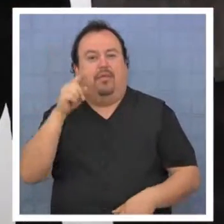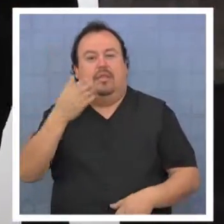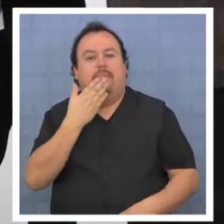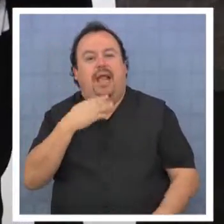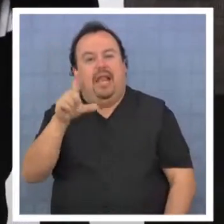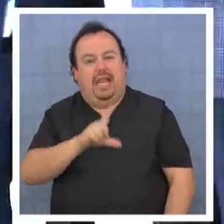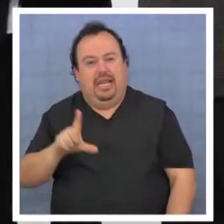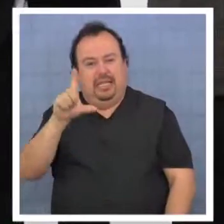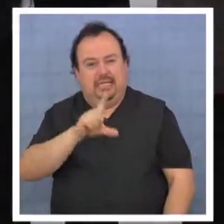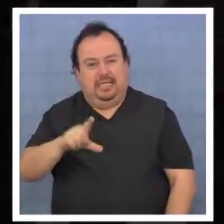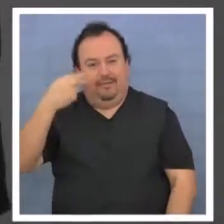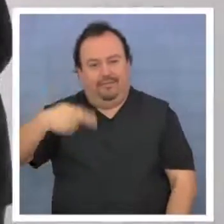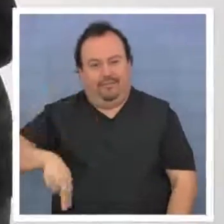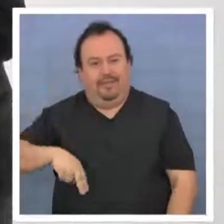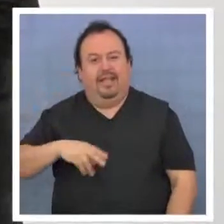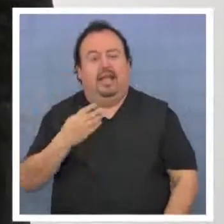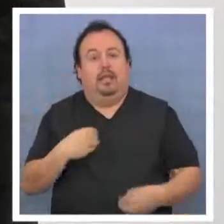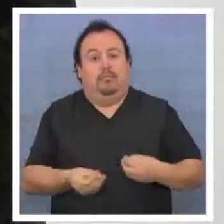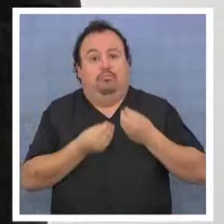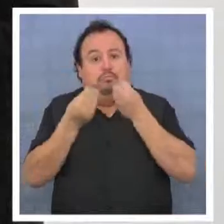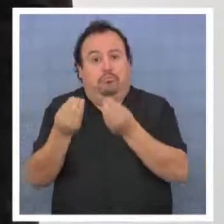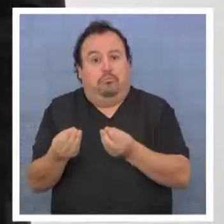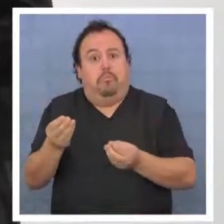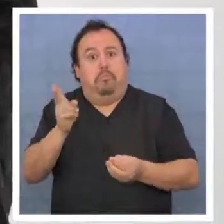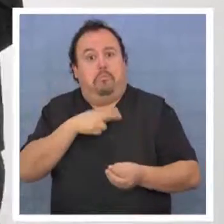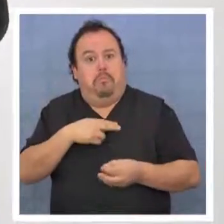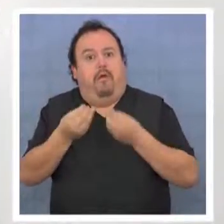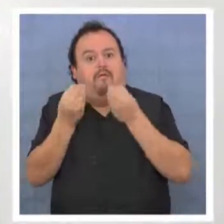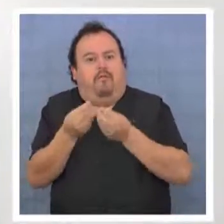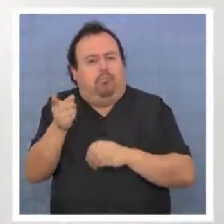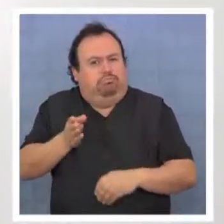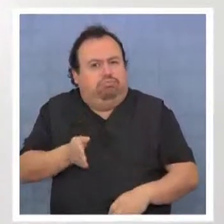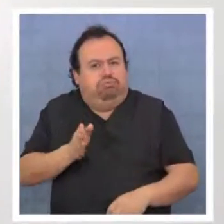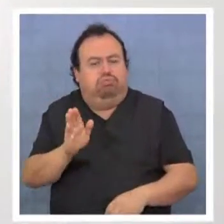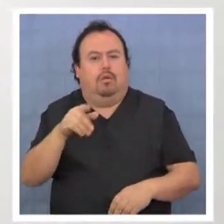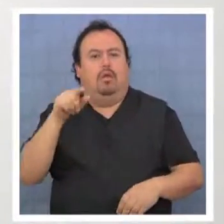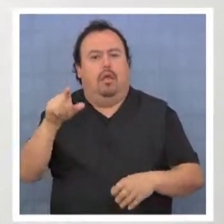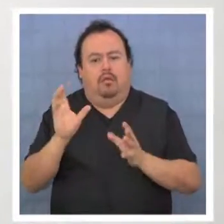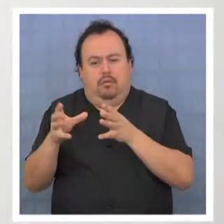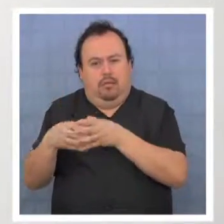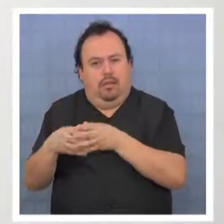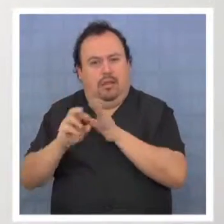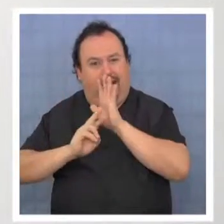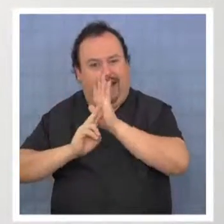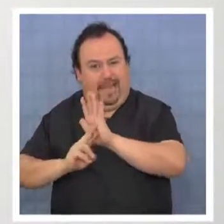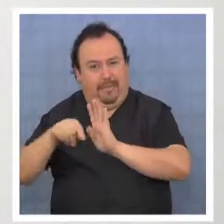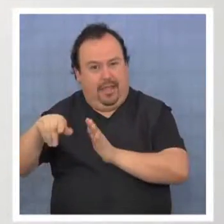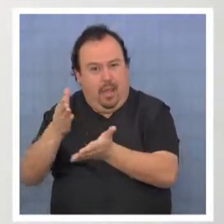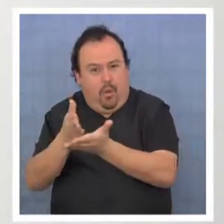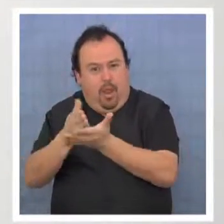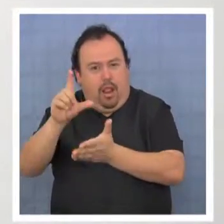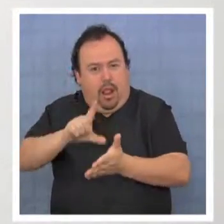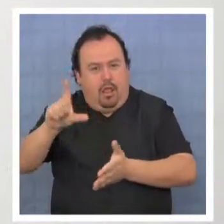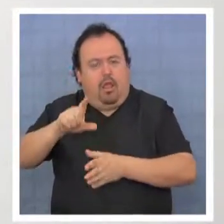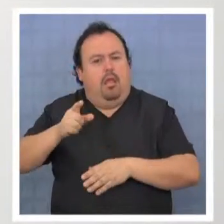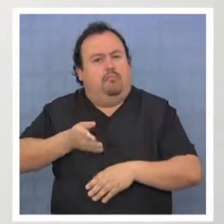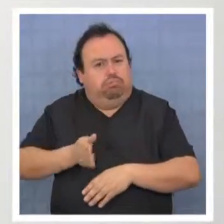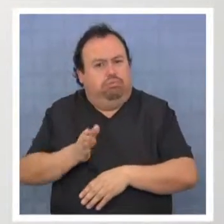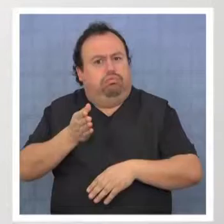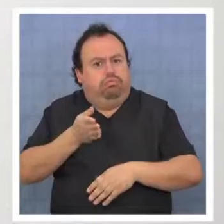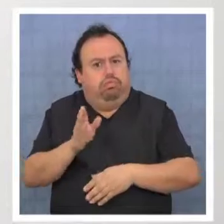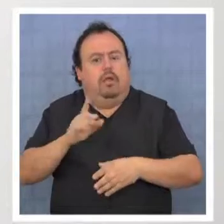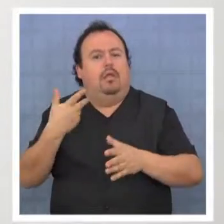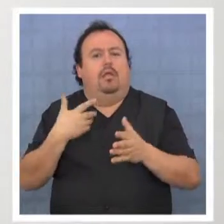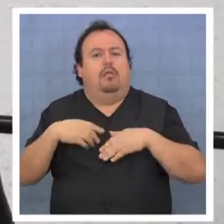Además el Liceo Politécnico recibió un estímulo a la perseverancia, porque el equipo representante de este colegio continuó